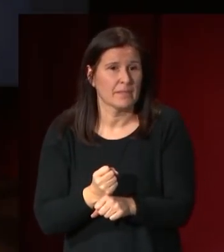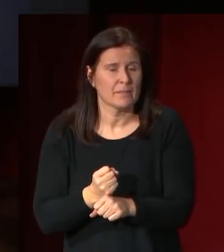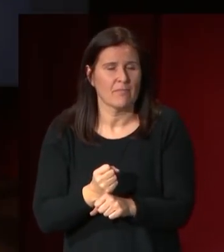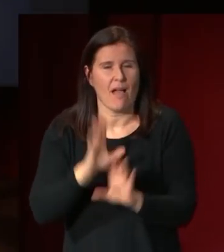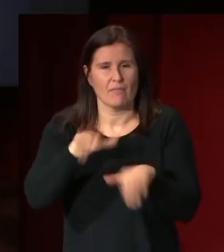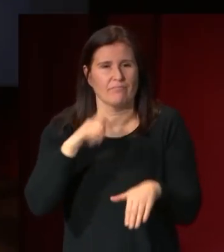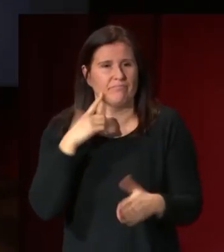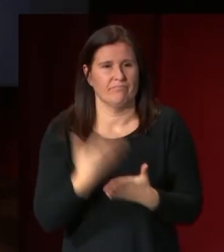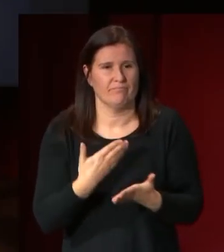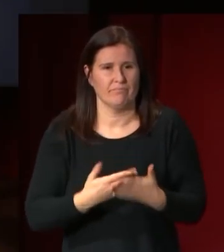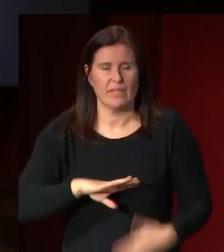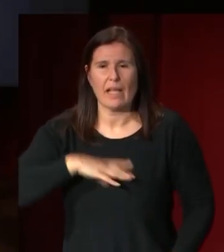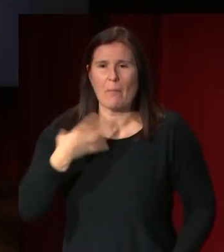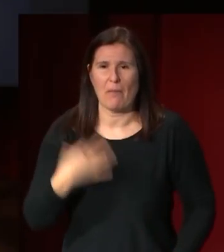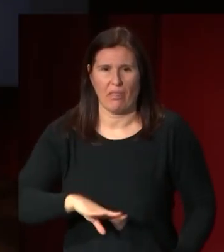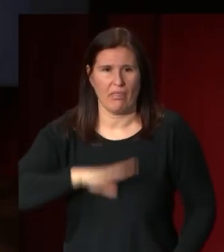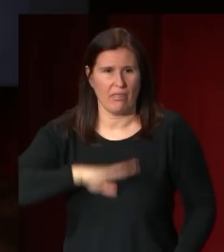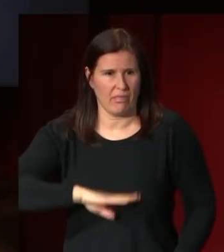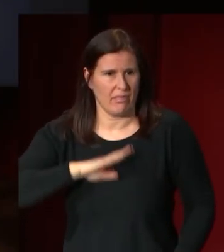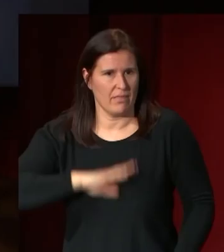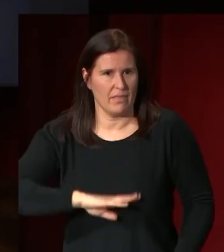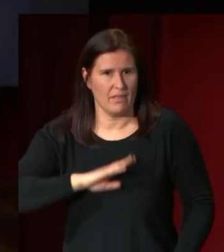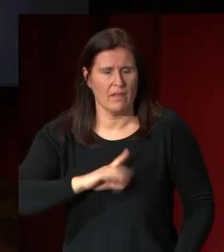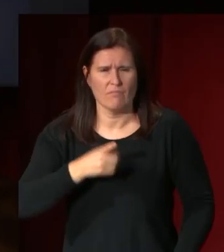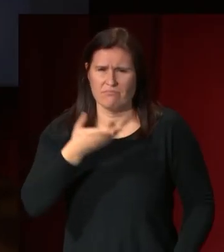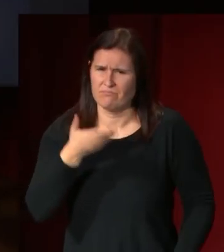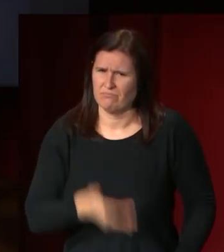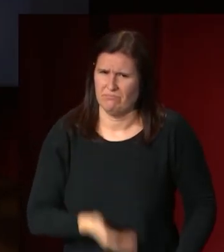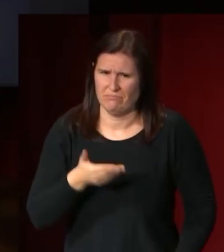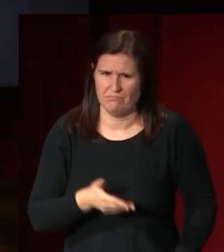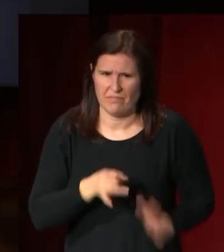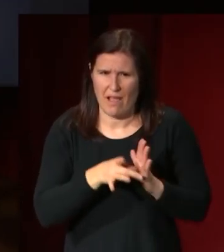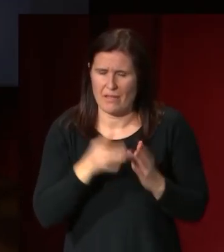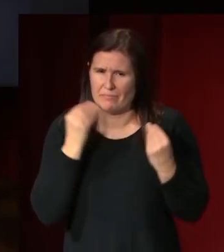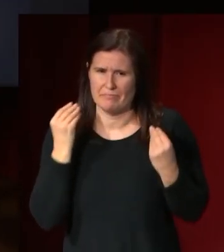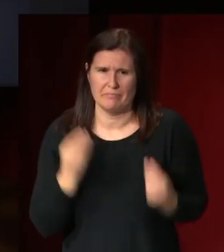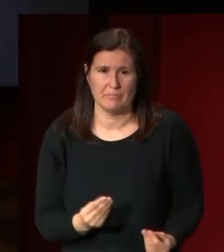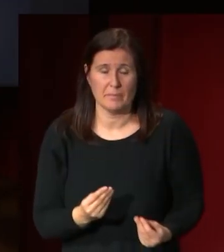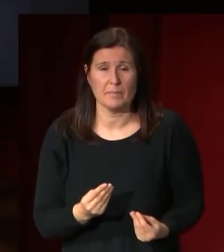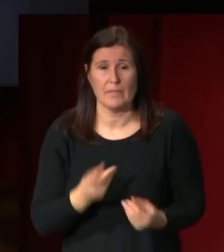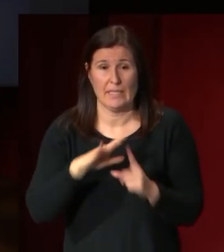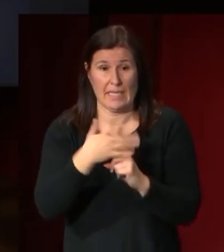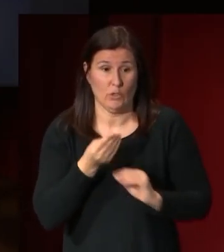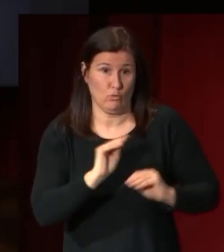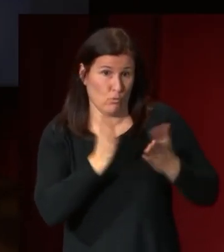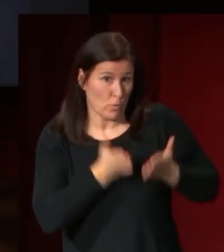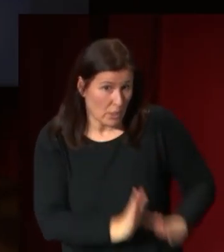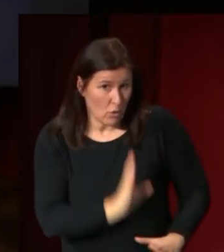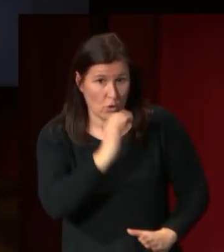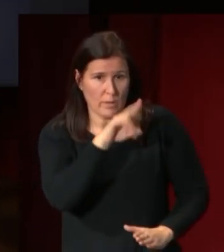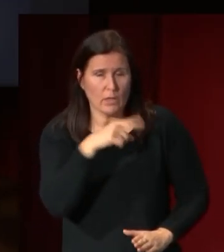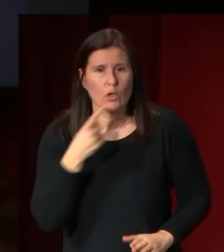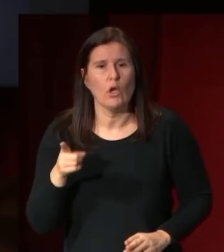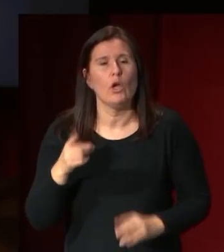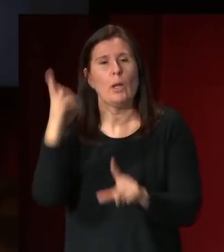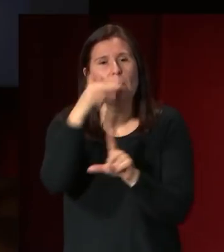mostrar esa capacidad que era muy muy importante y que además en el caso de Álvarez Bouquel no solamente era en